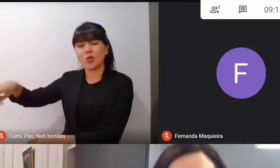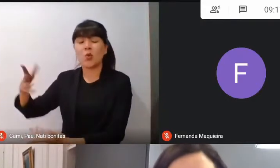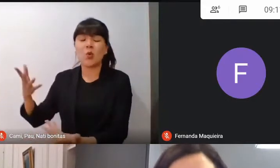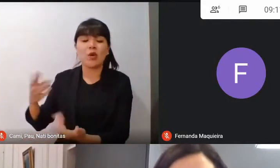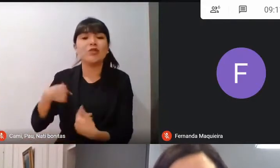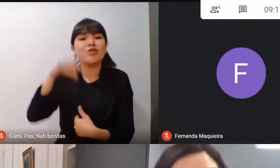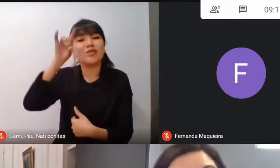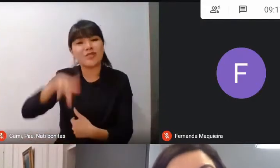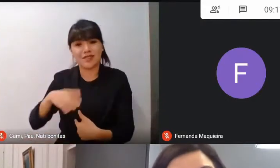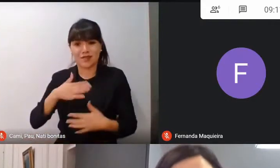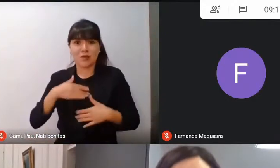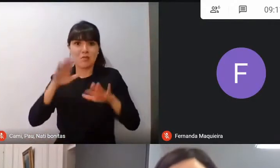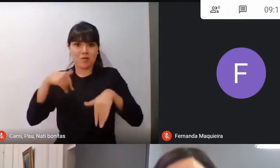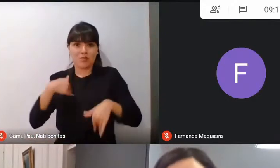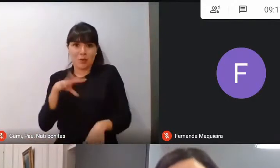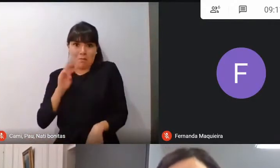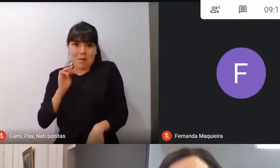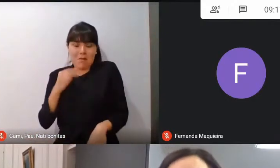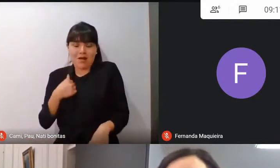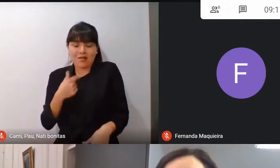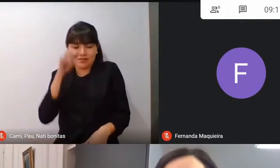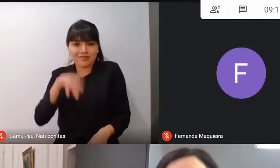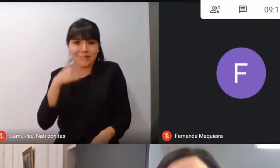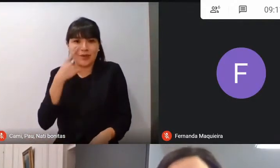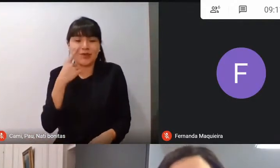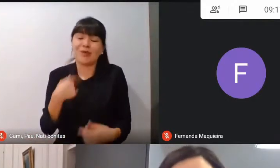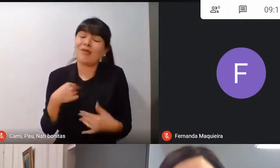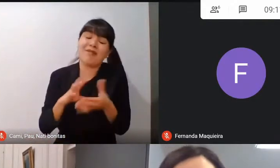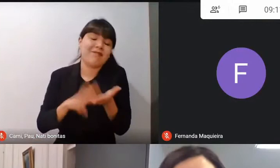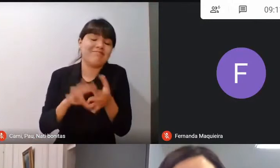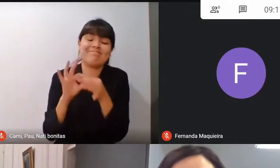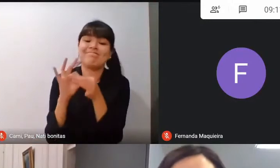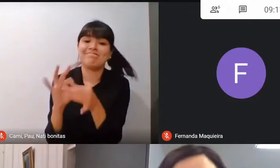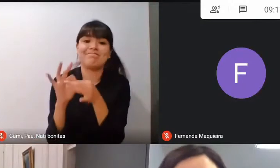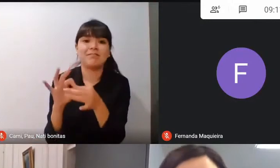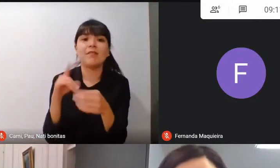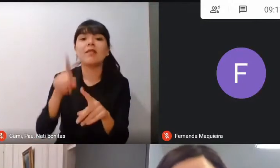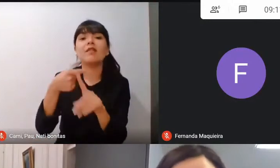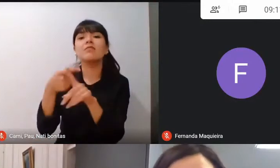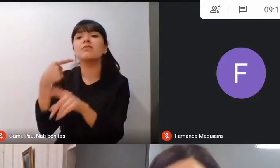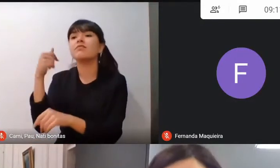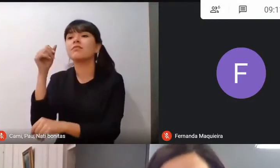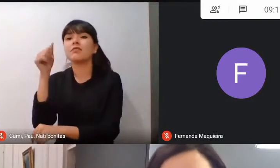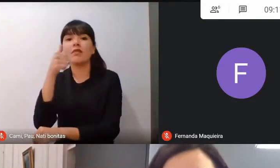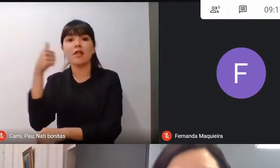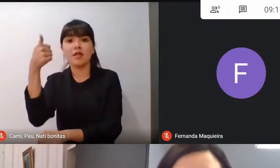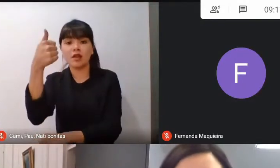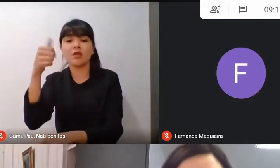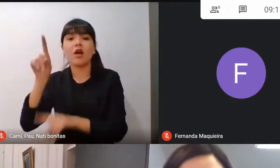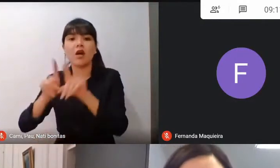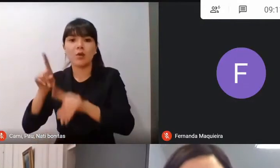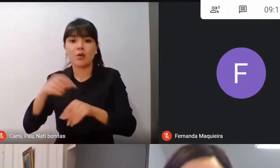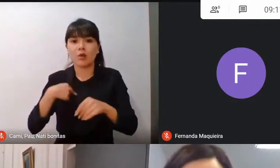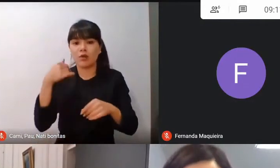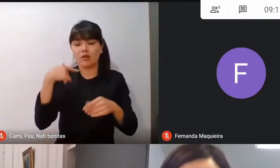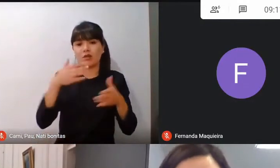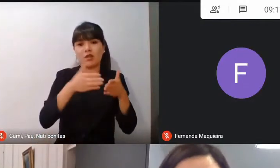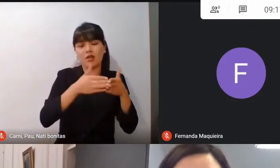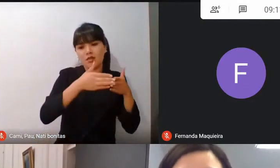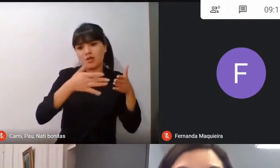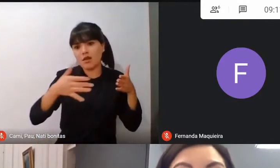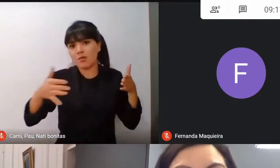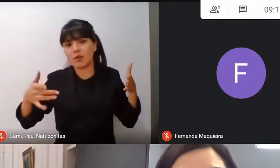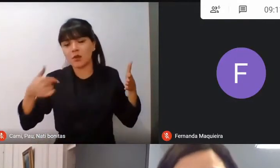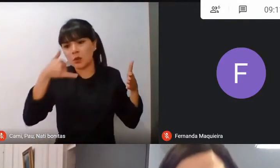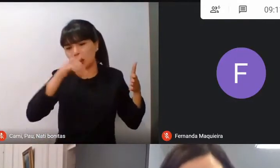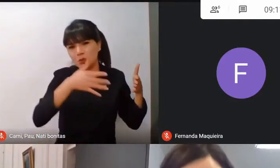Agradezco a los directores que han estado pasando una última etapa no tan fácil y que agradezco la empatía